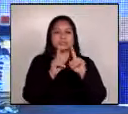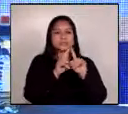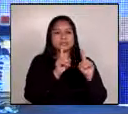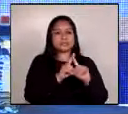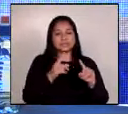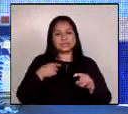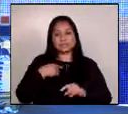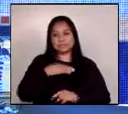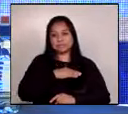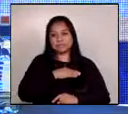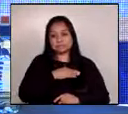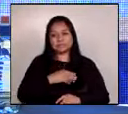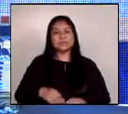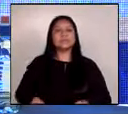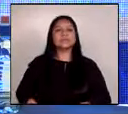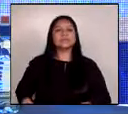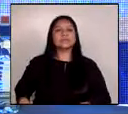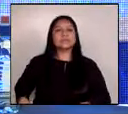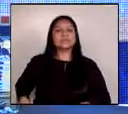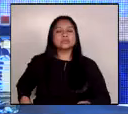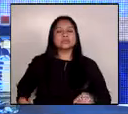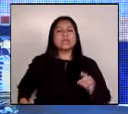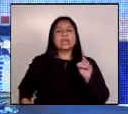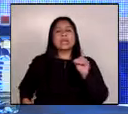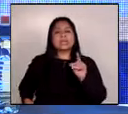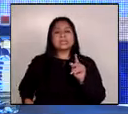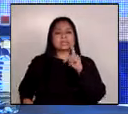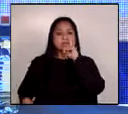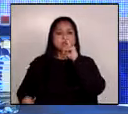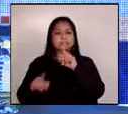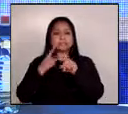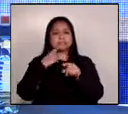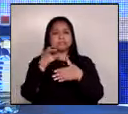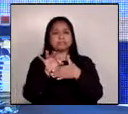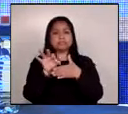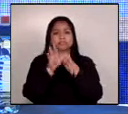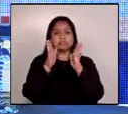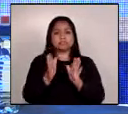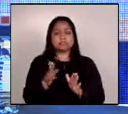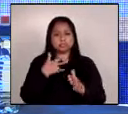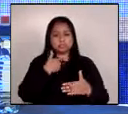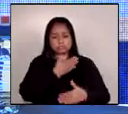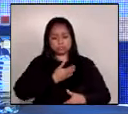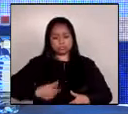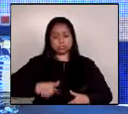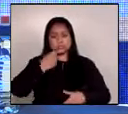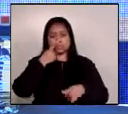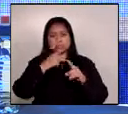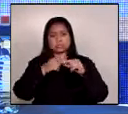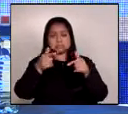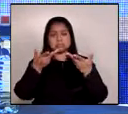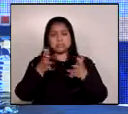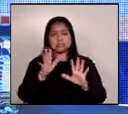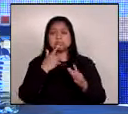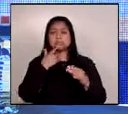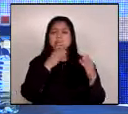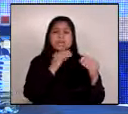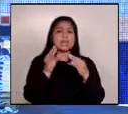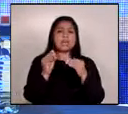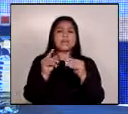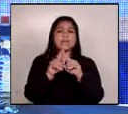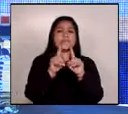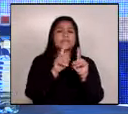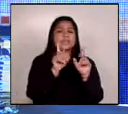ministros y funcionarios del ejecutivo hemos conversado sobre varios temas hay